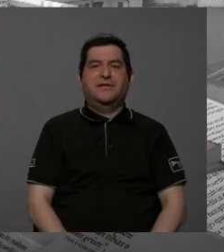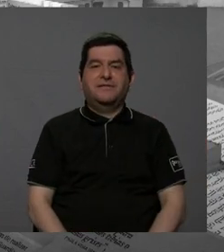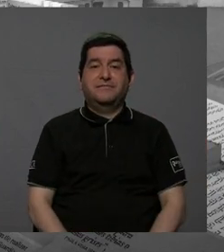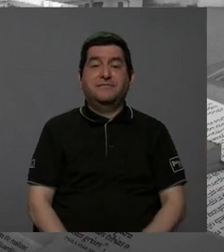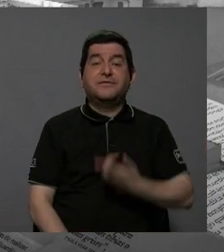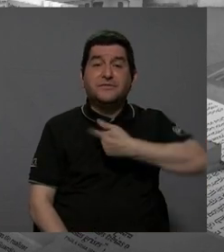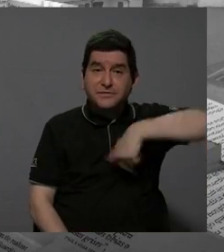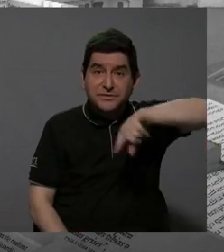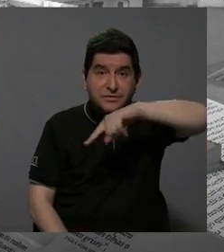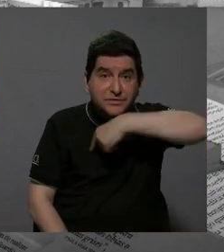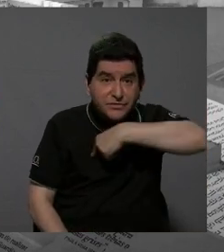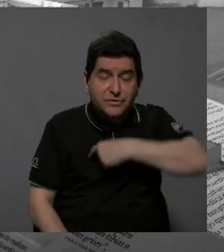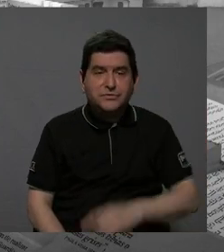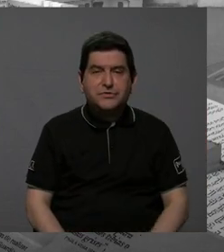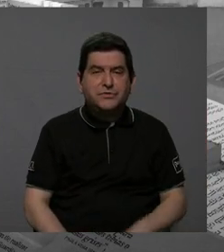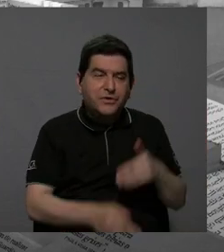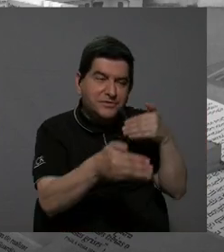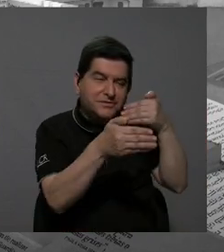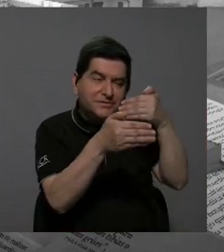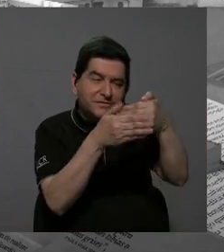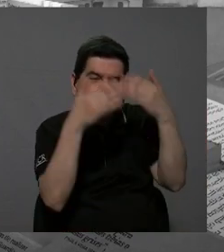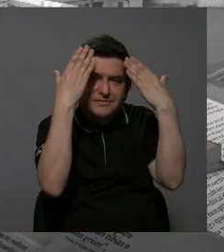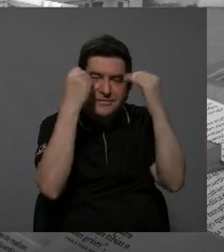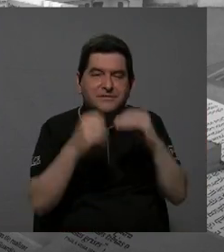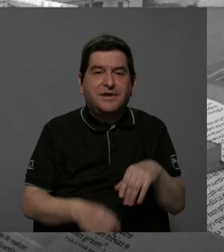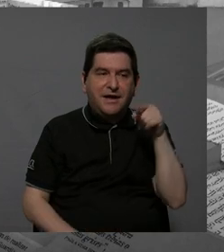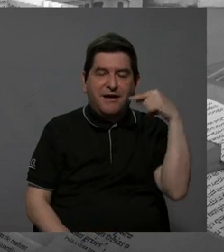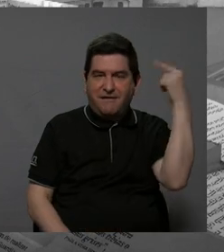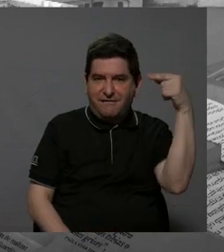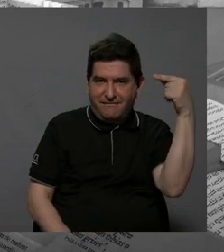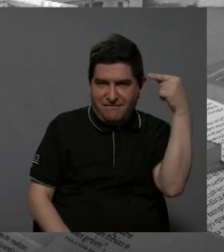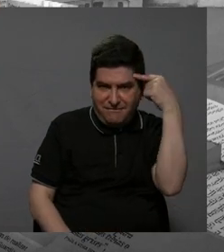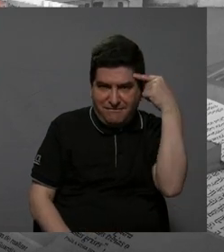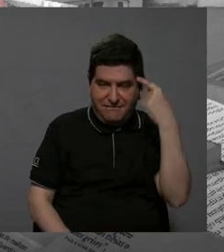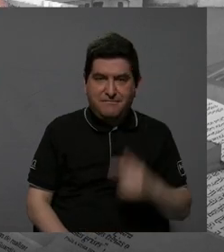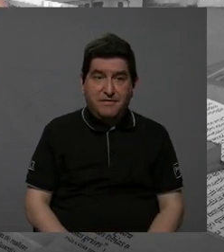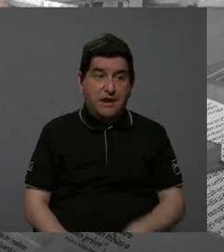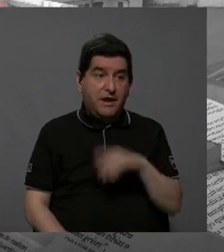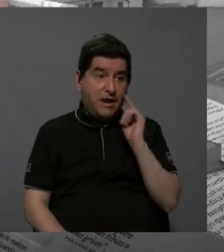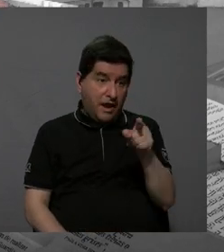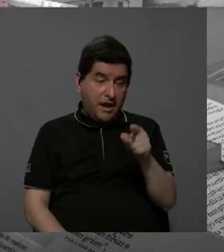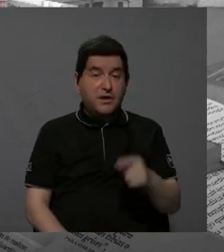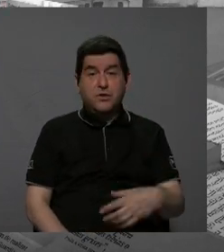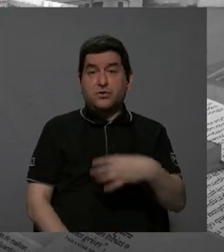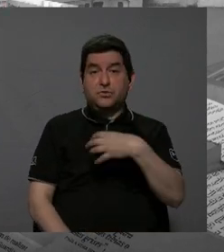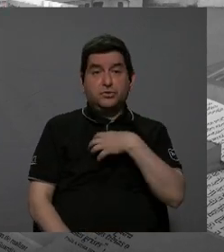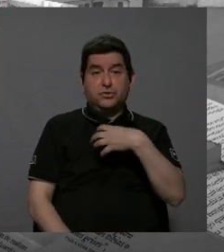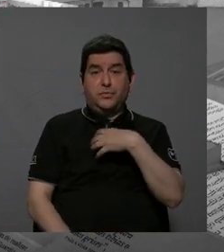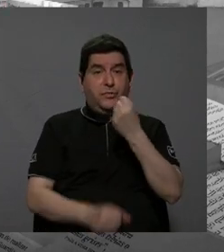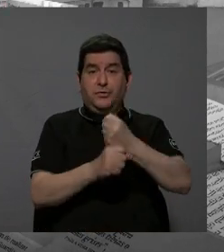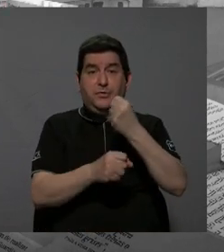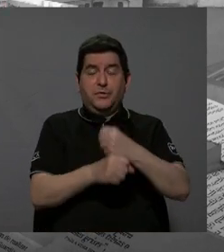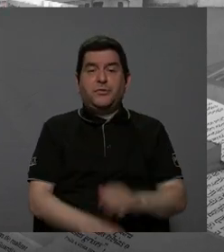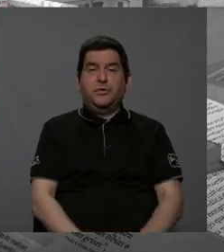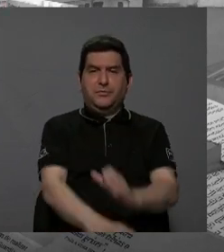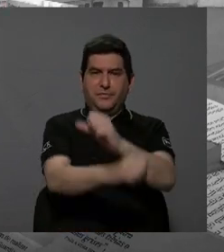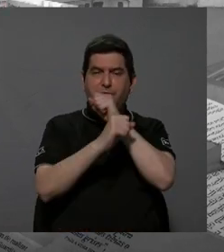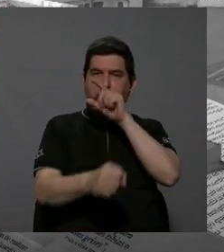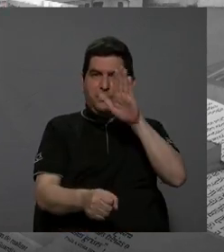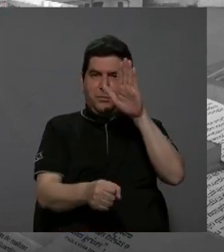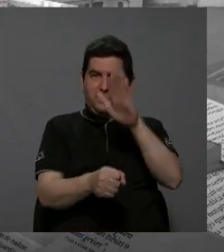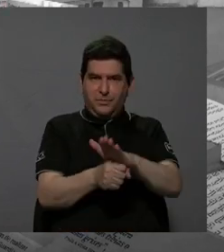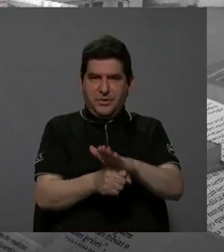logrando por lo menos acercar esta información a las administraciones para que ellos hagan lo propio y vayan a garantizar el